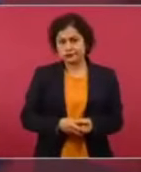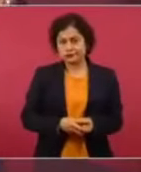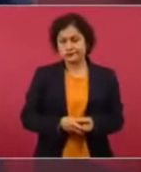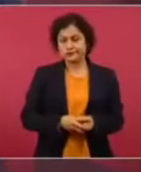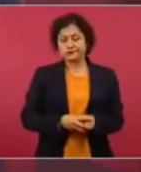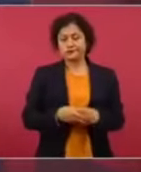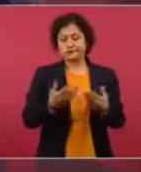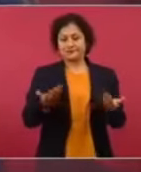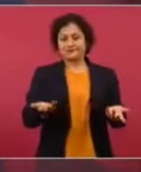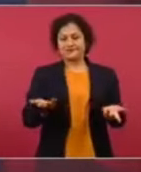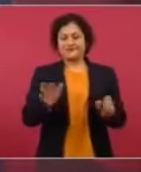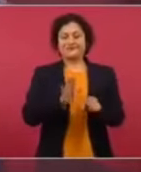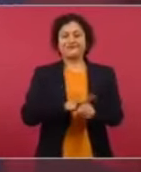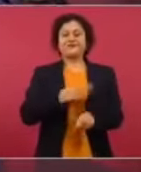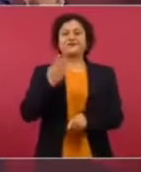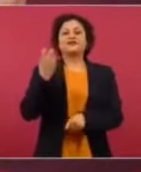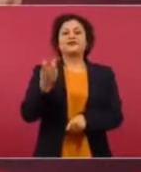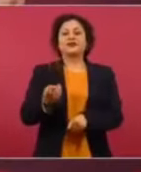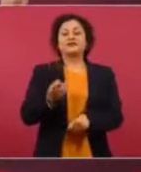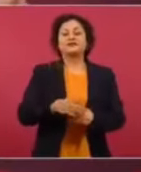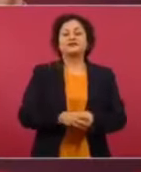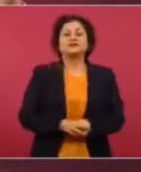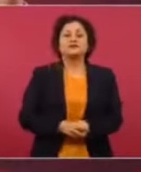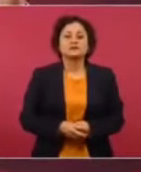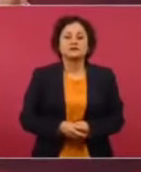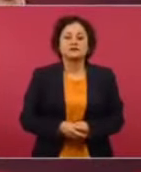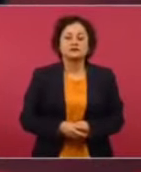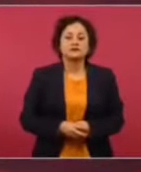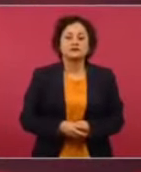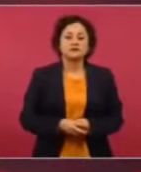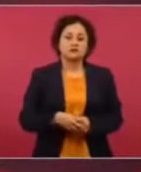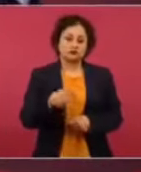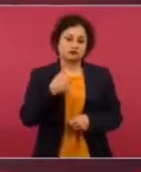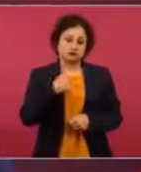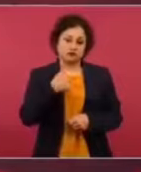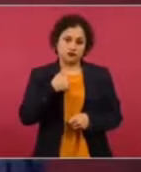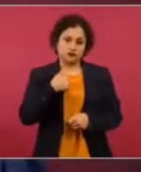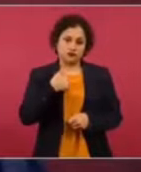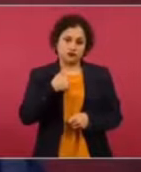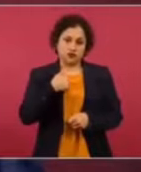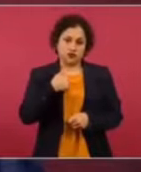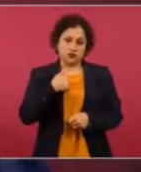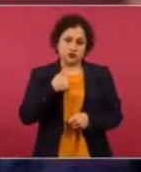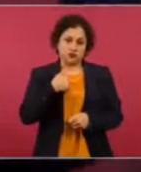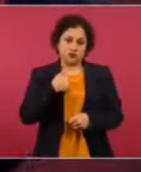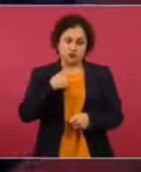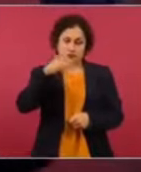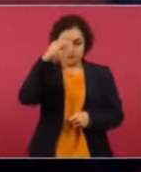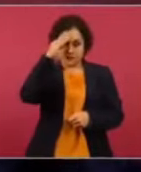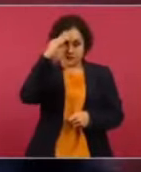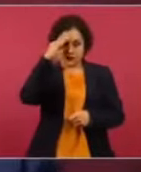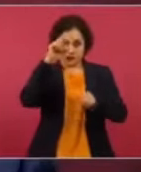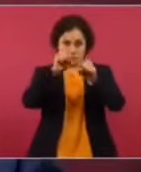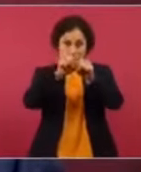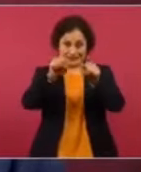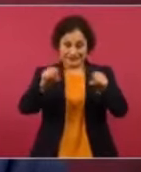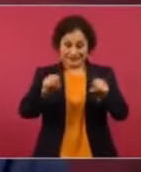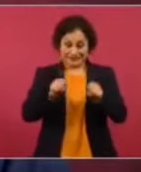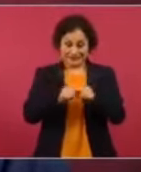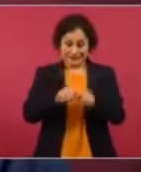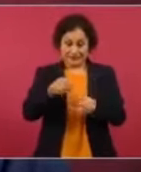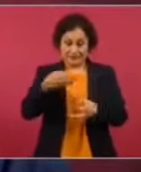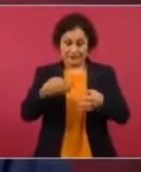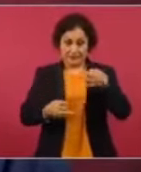Entonces, también no es todo el Poder Judicial, eso es la Suprema Corte,